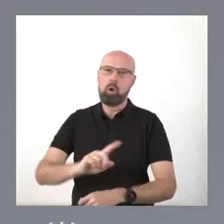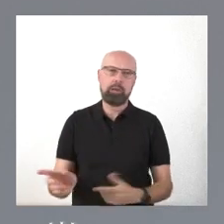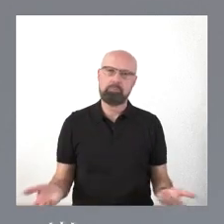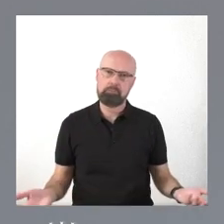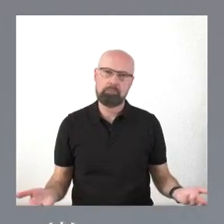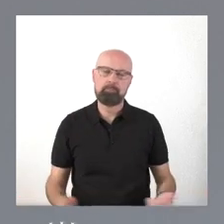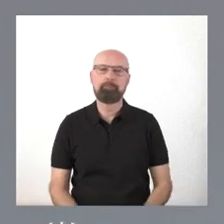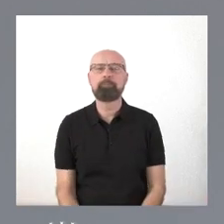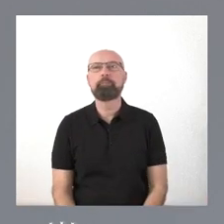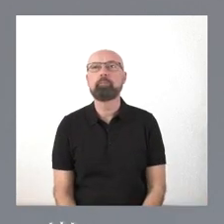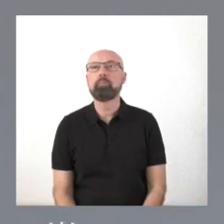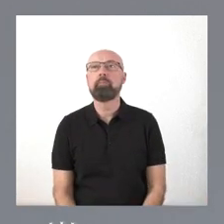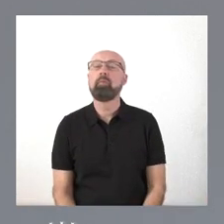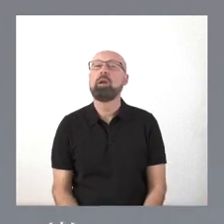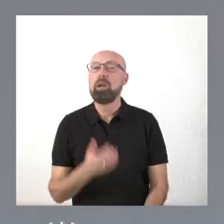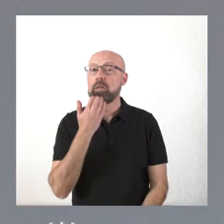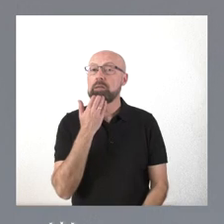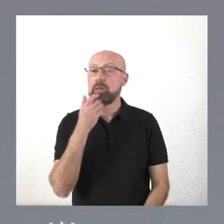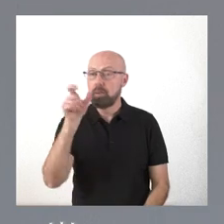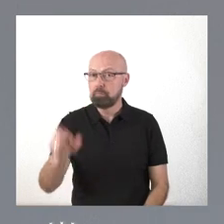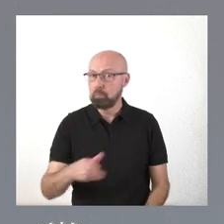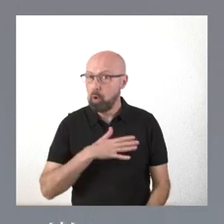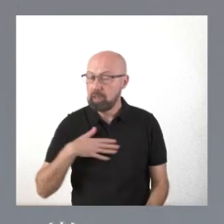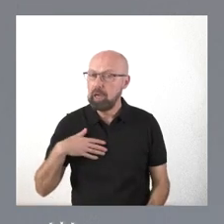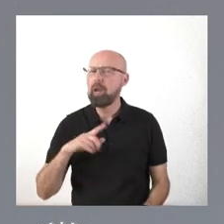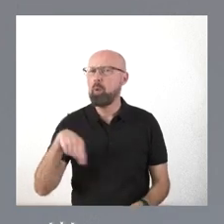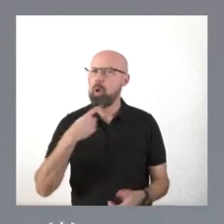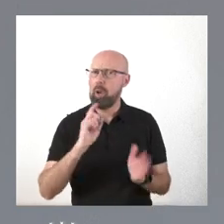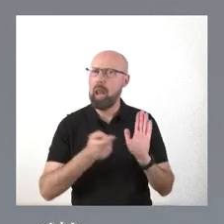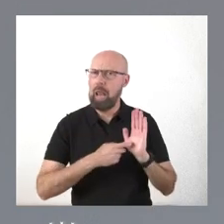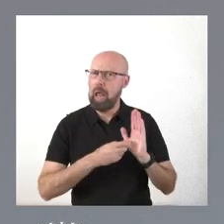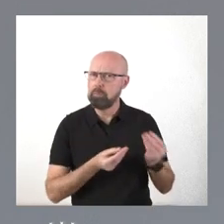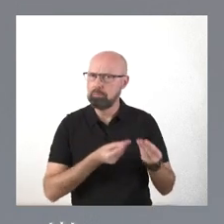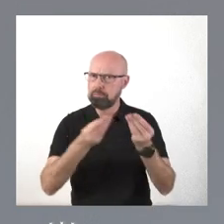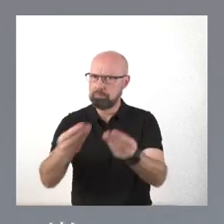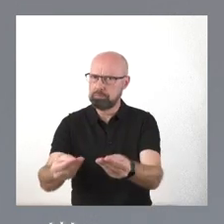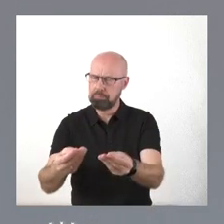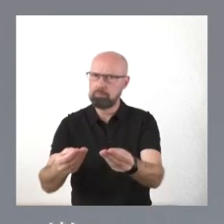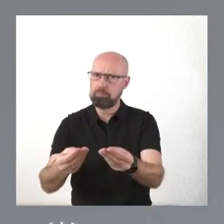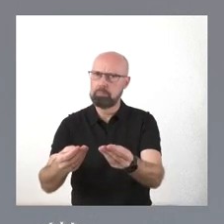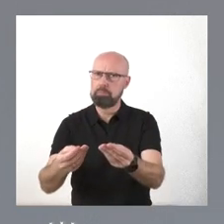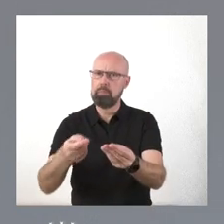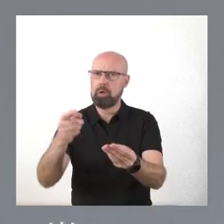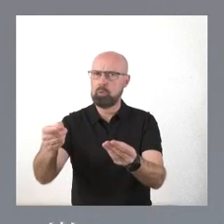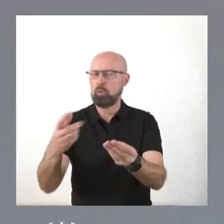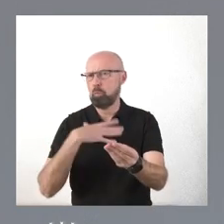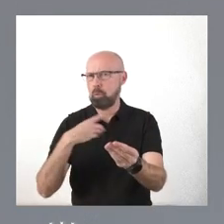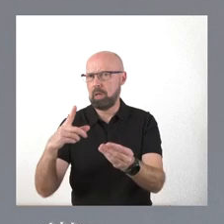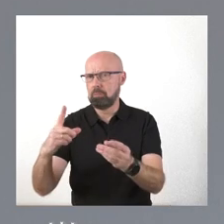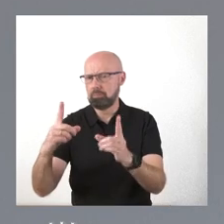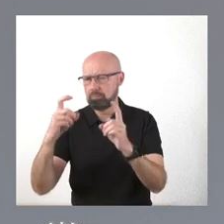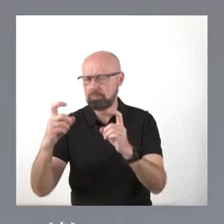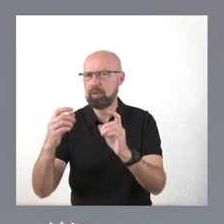Si usted quiere, luego con mucho gusto le facilito la ley y toma usted, saca usted una imagen de los